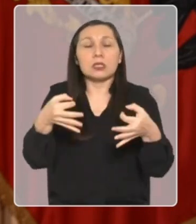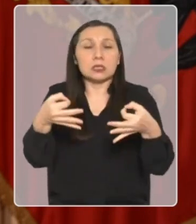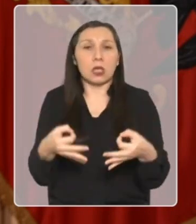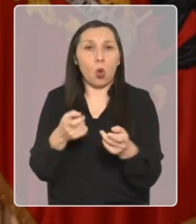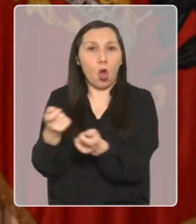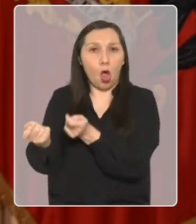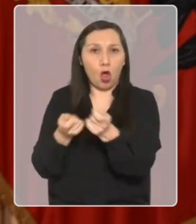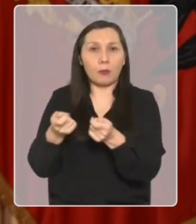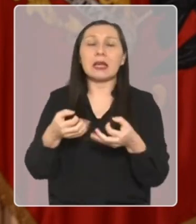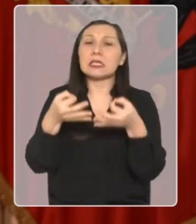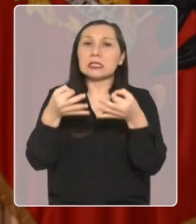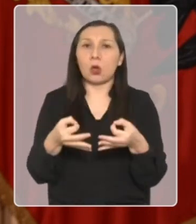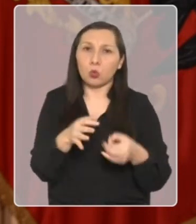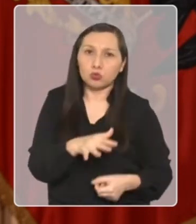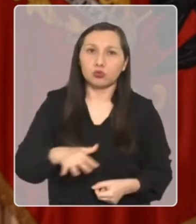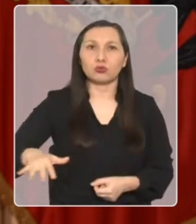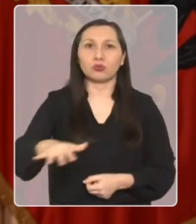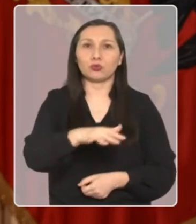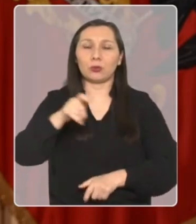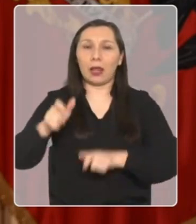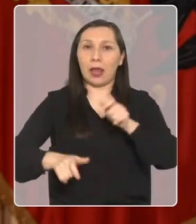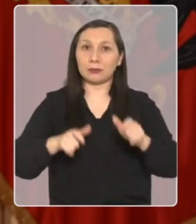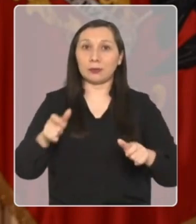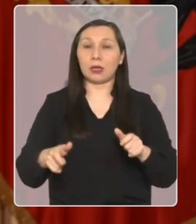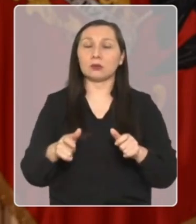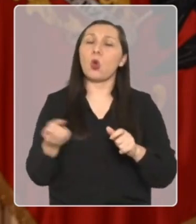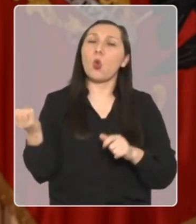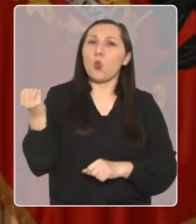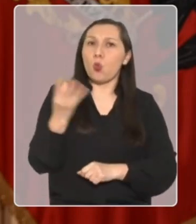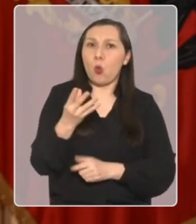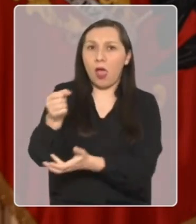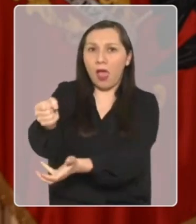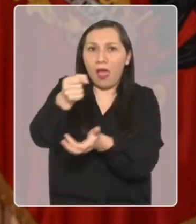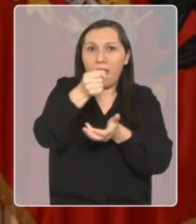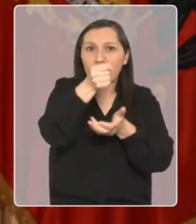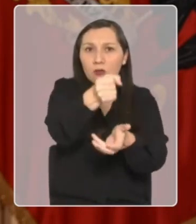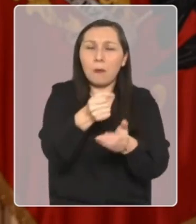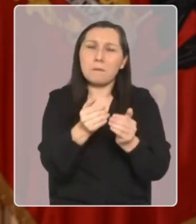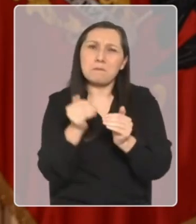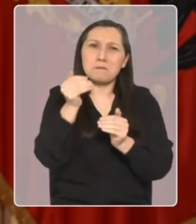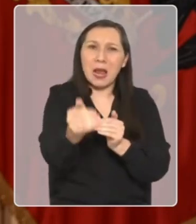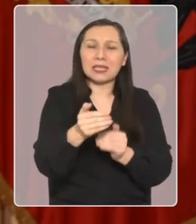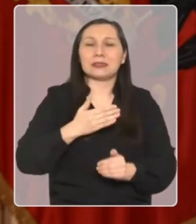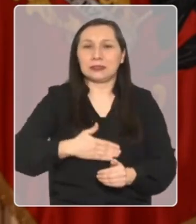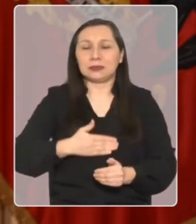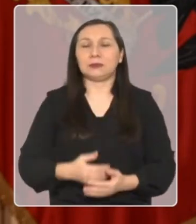seguridad económica y seguridad social. Y dispondremos de nuevos recursos para ir más allá.